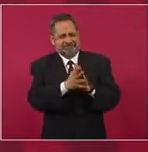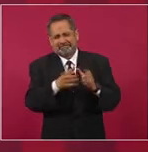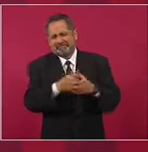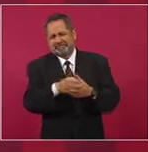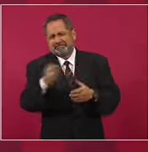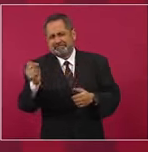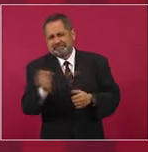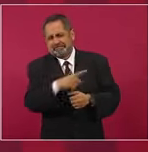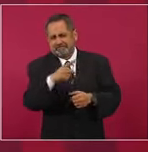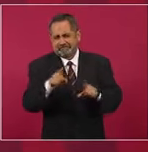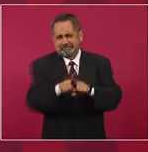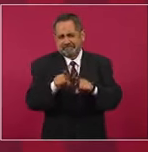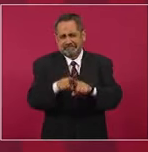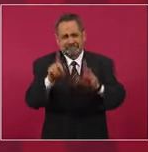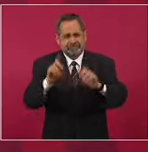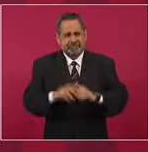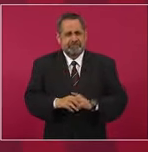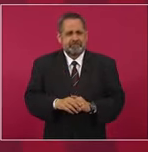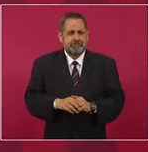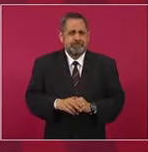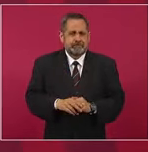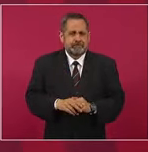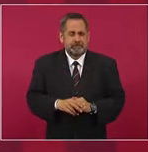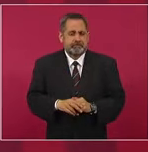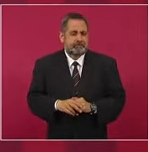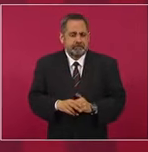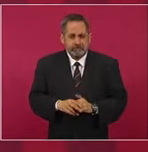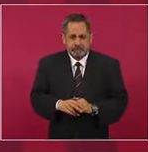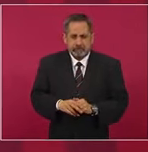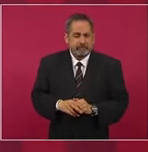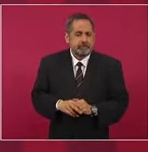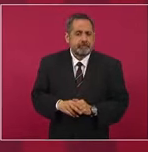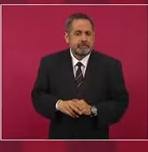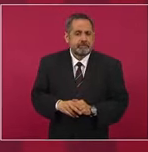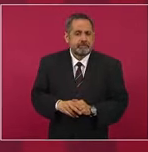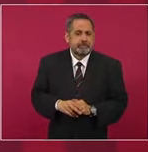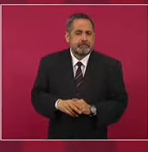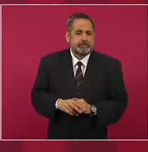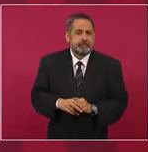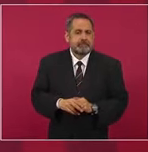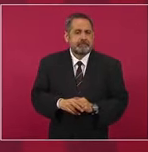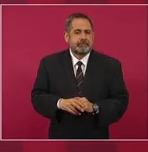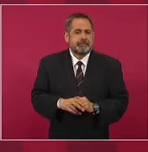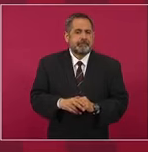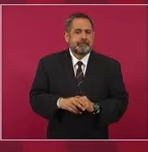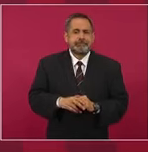que ahora ya se